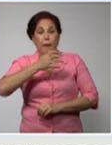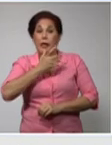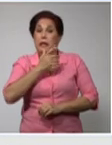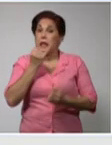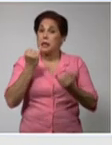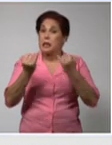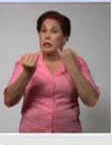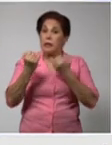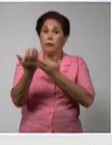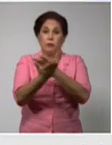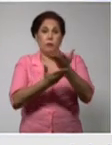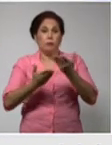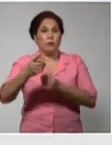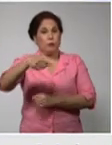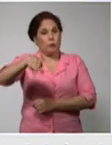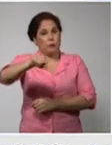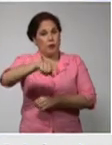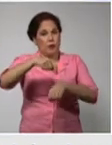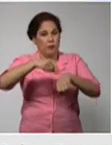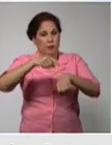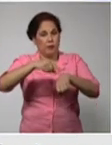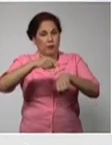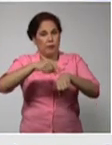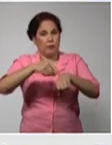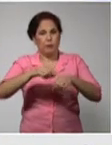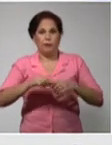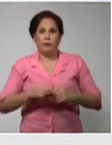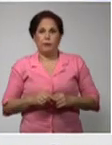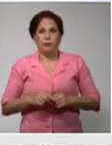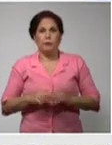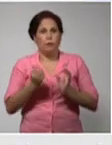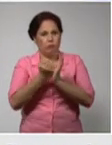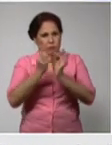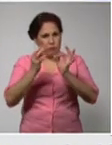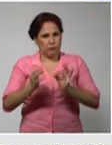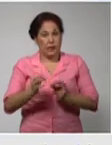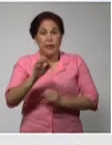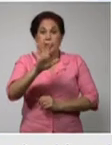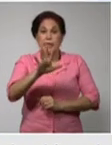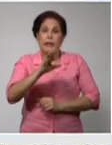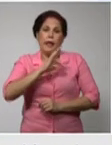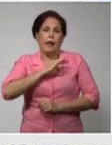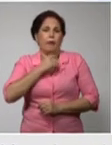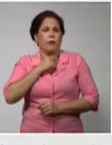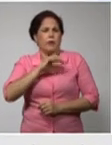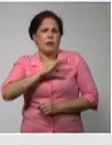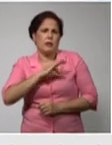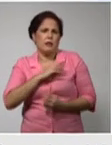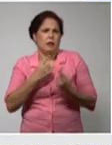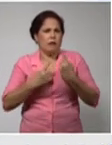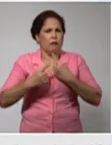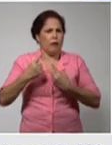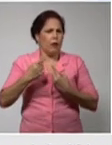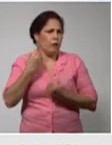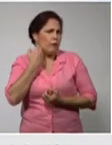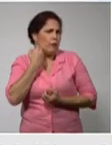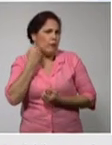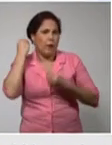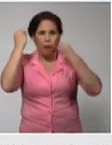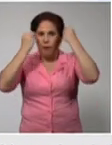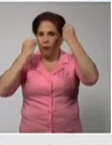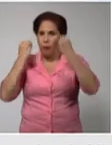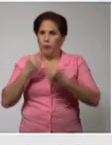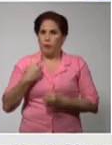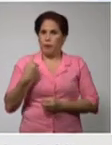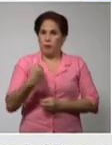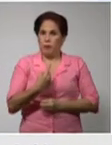compartirla a esta hora con usted y es justamente los síntomas de la COVID-19 que tanto nos preocupan uno